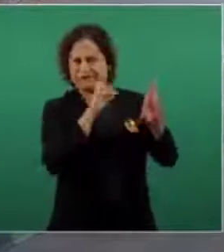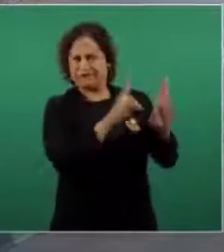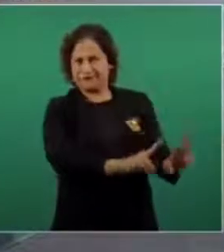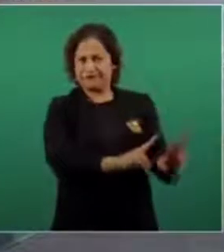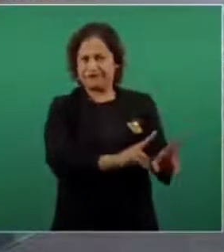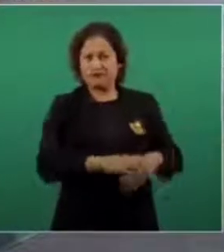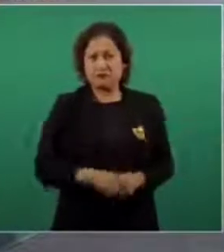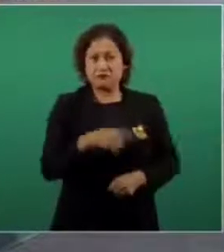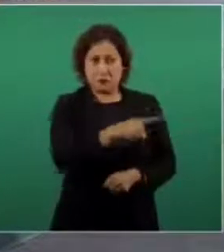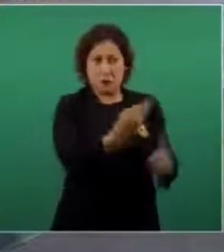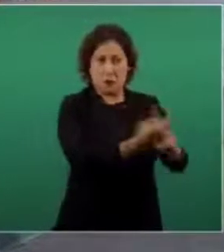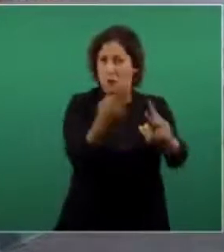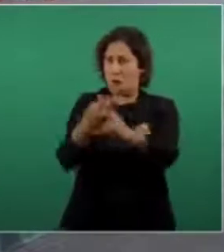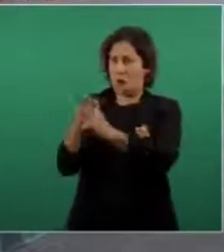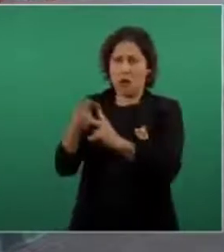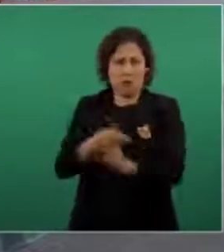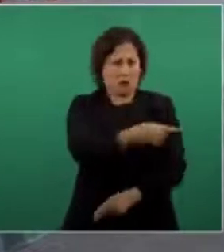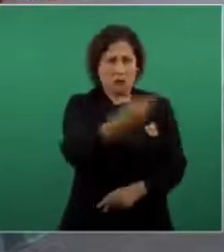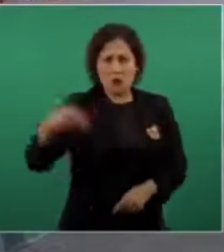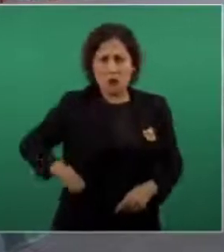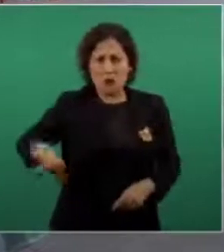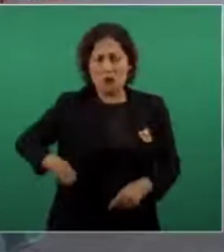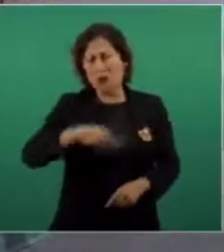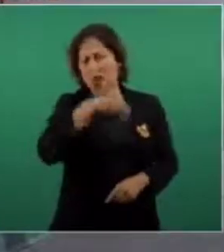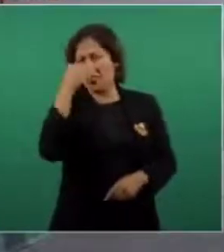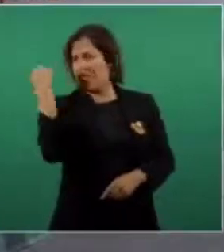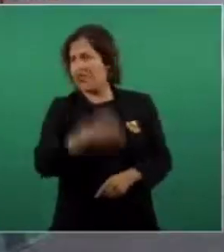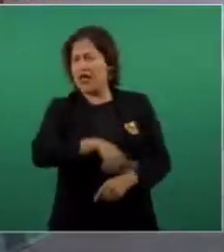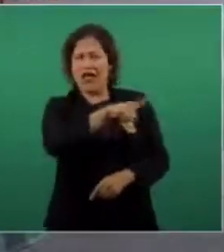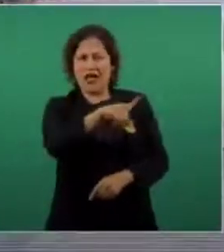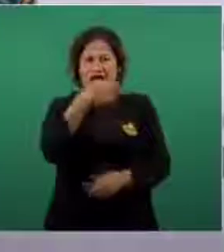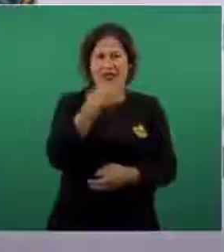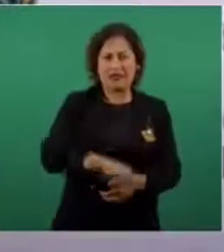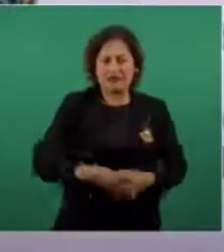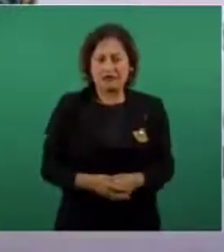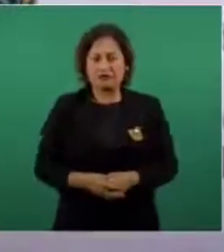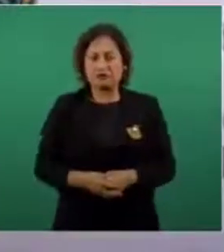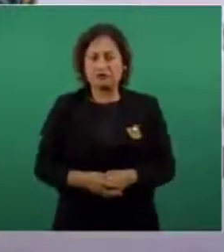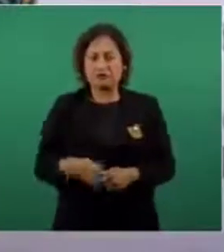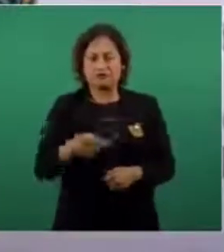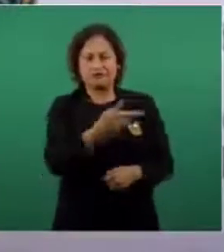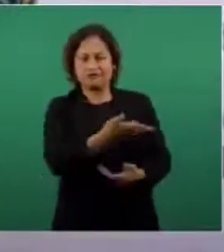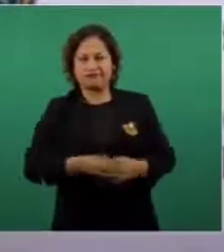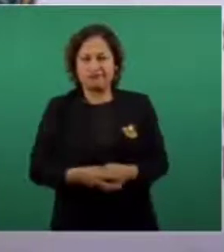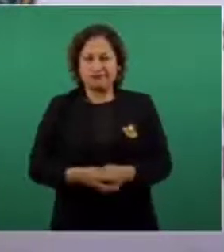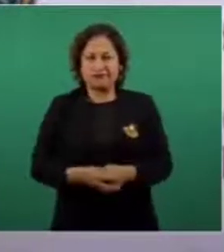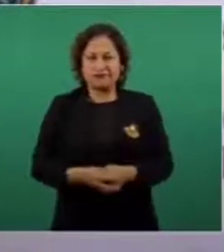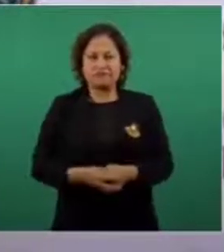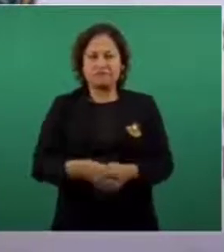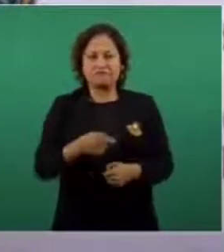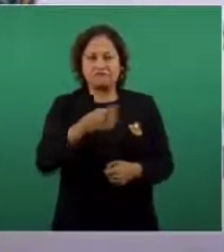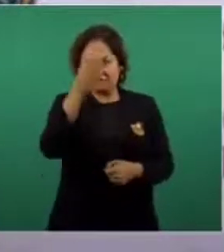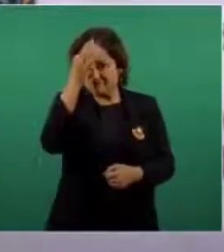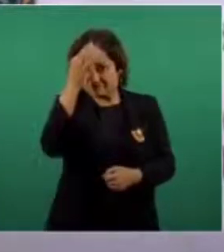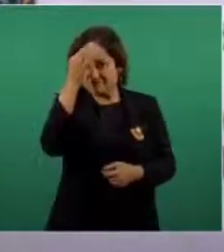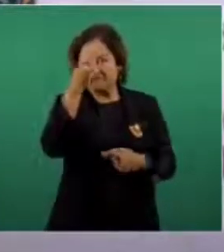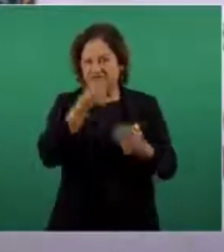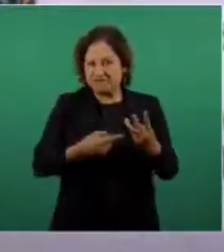homicida, ese crable majadero, badulake, bonitísimo,